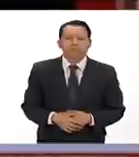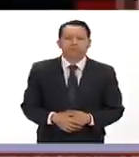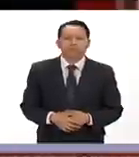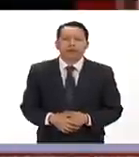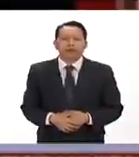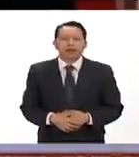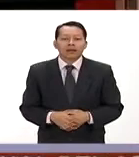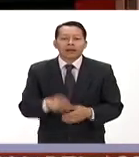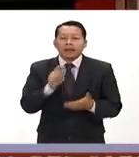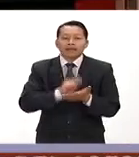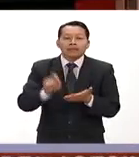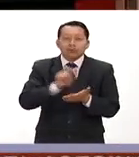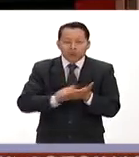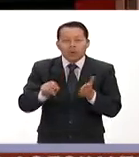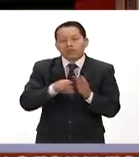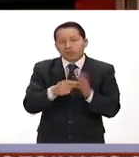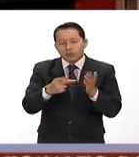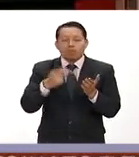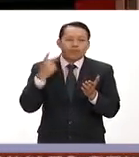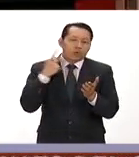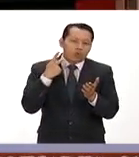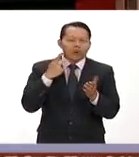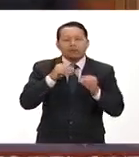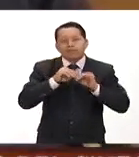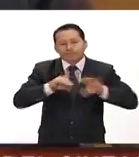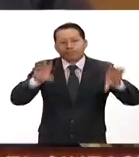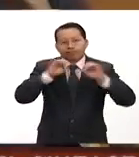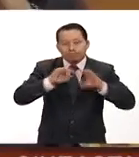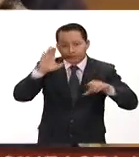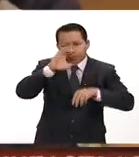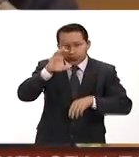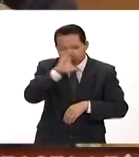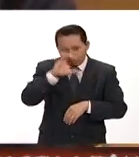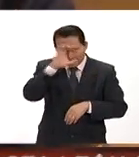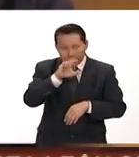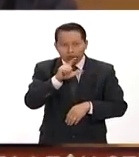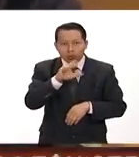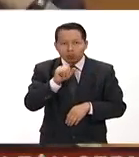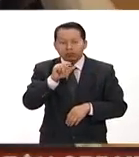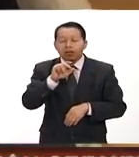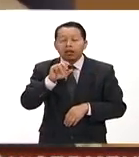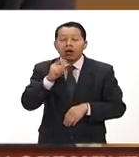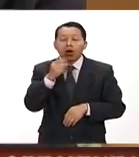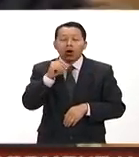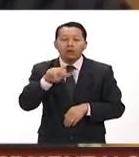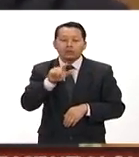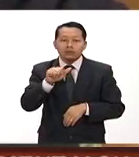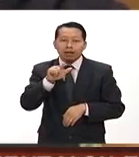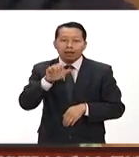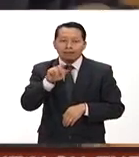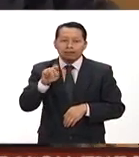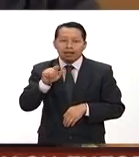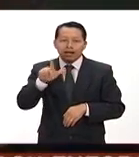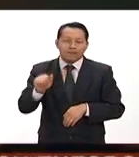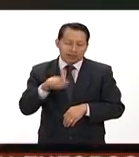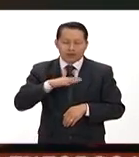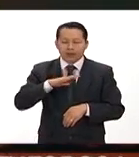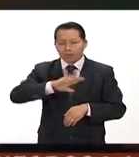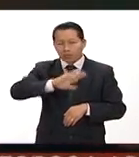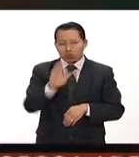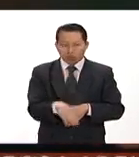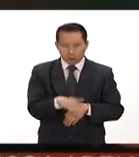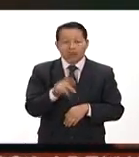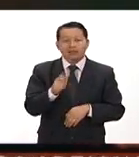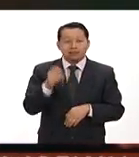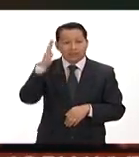el escritor periodista político y divulgador de la ciencia Luis González de Alba murió a los 72 años de edad el idea del movimiento